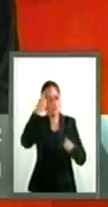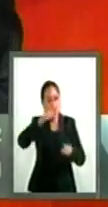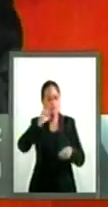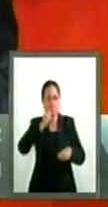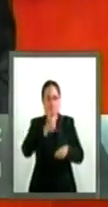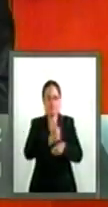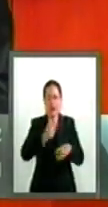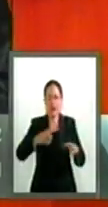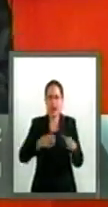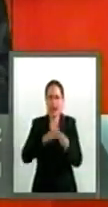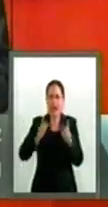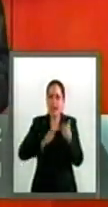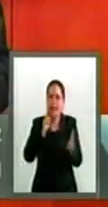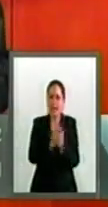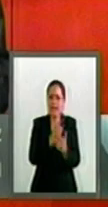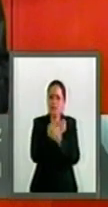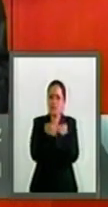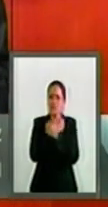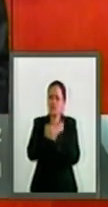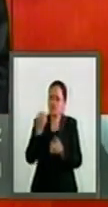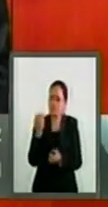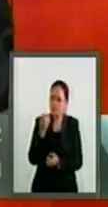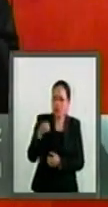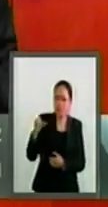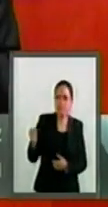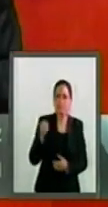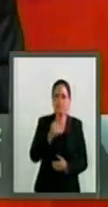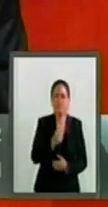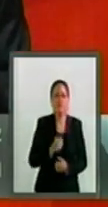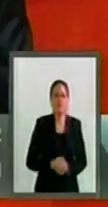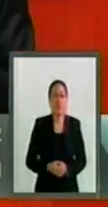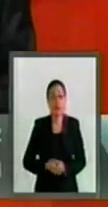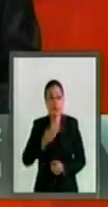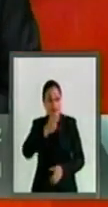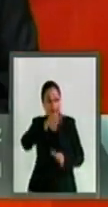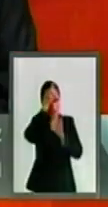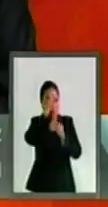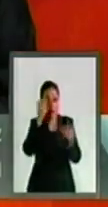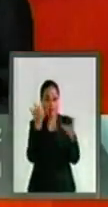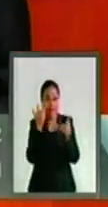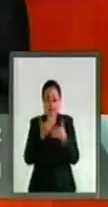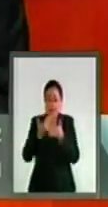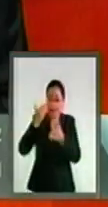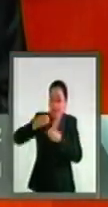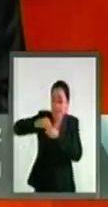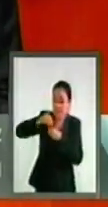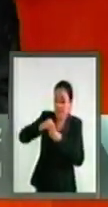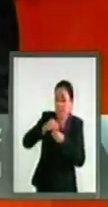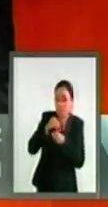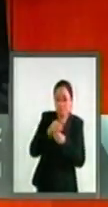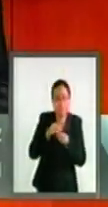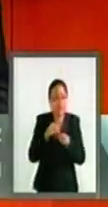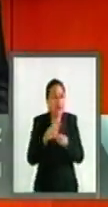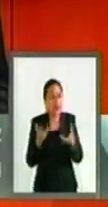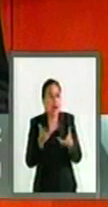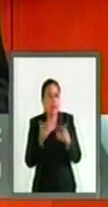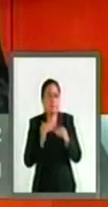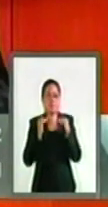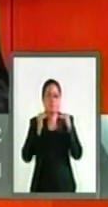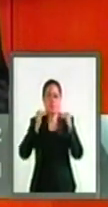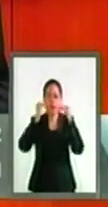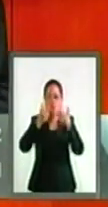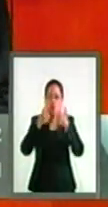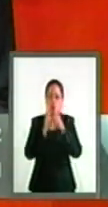imponer la reforma educativa. El pacto fue un acuerdo celebrado en secreto por las cúpulas de los tres